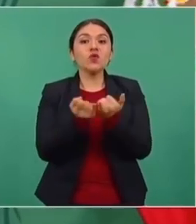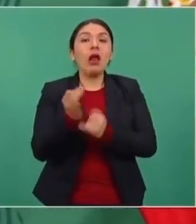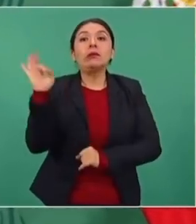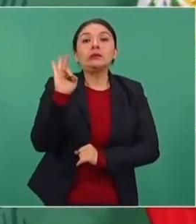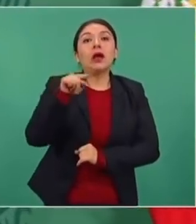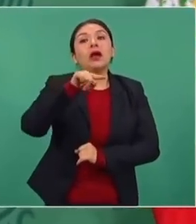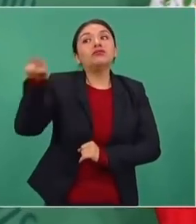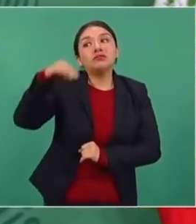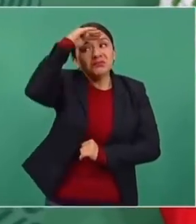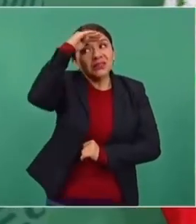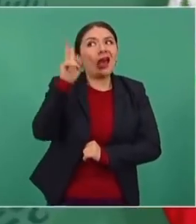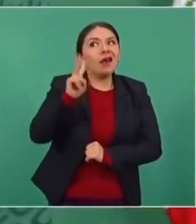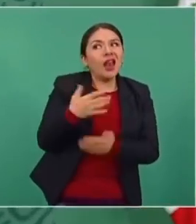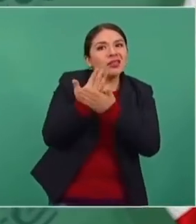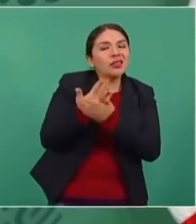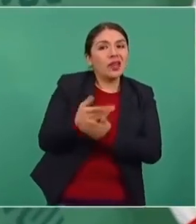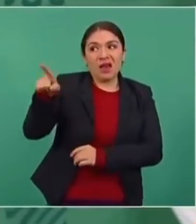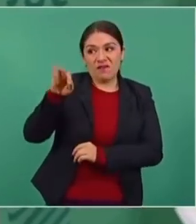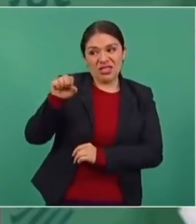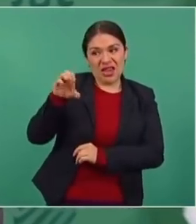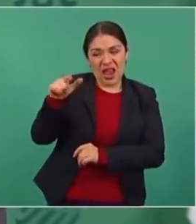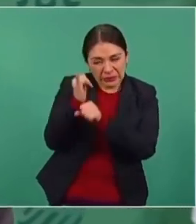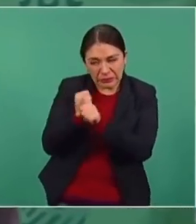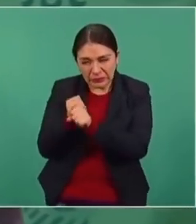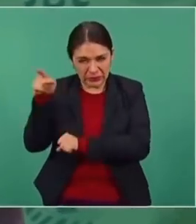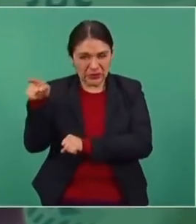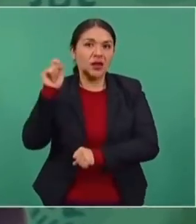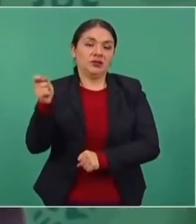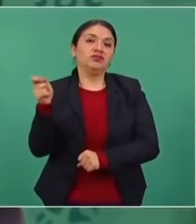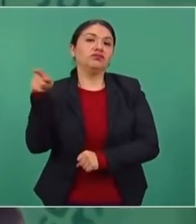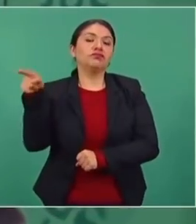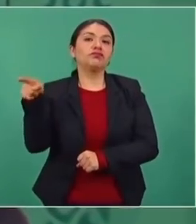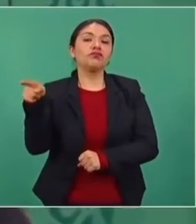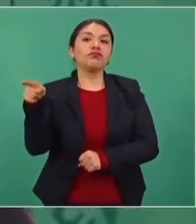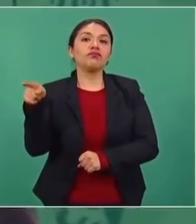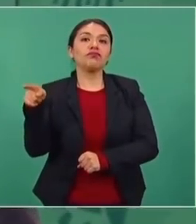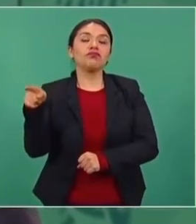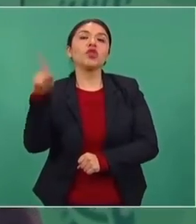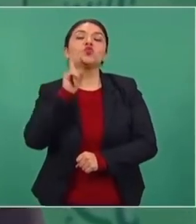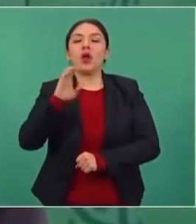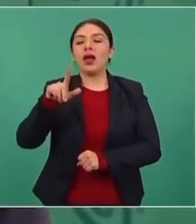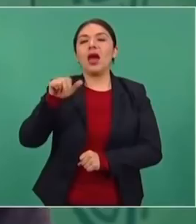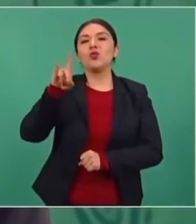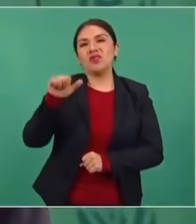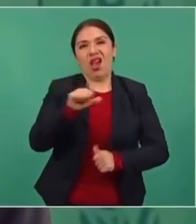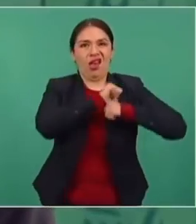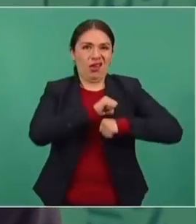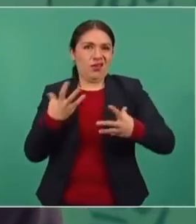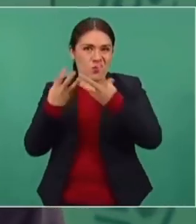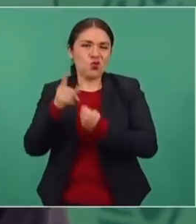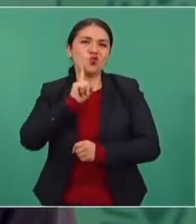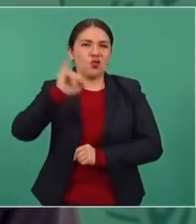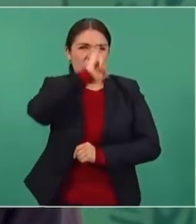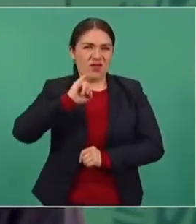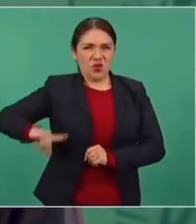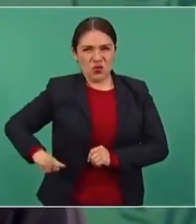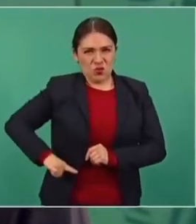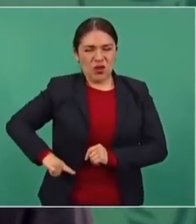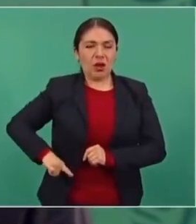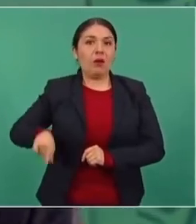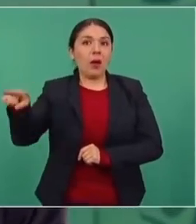A lo mejor estaban esperando que la Fiscalía de la Ciudad de México, como es Claudia, o depende de la jefa de gobierno,